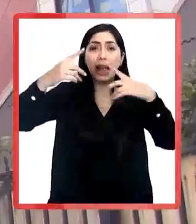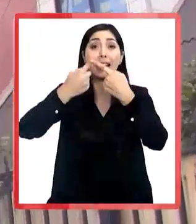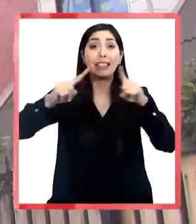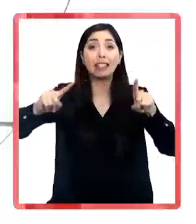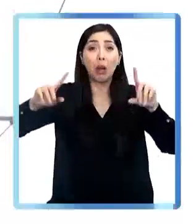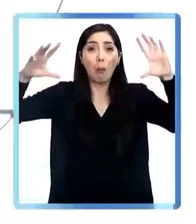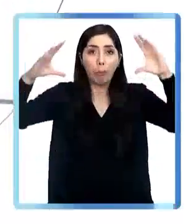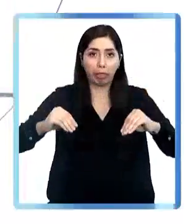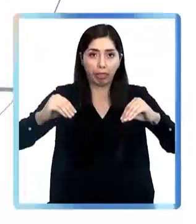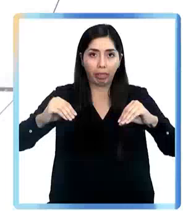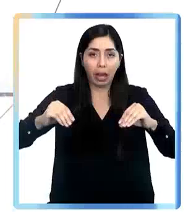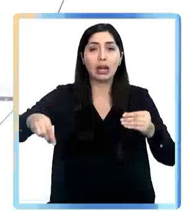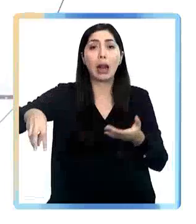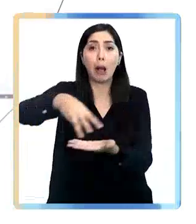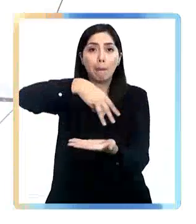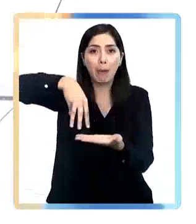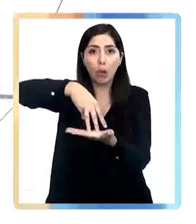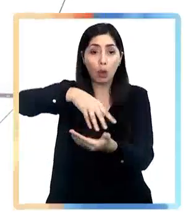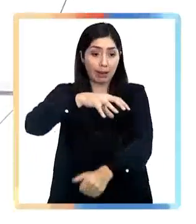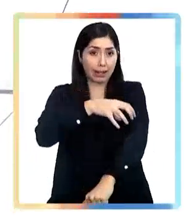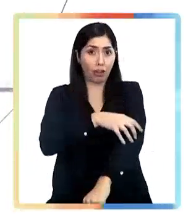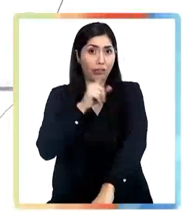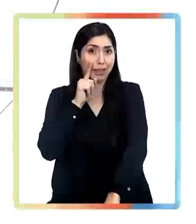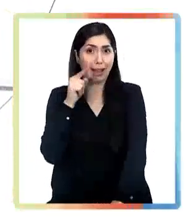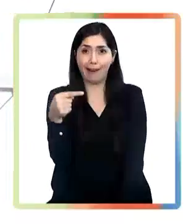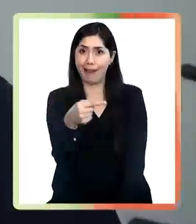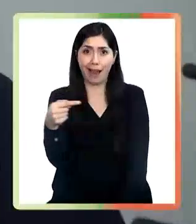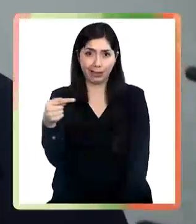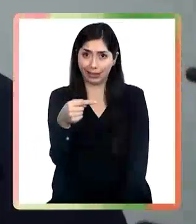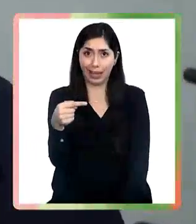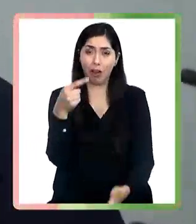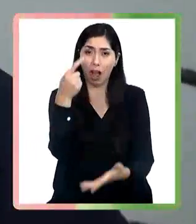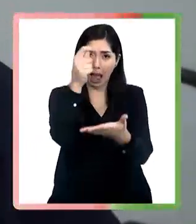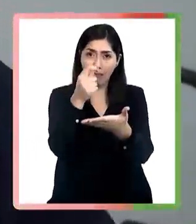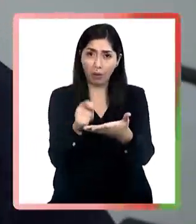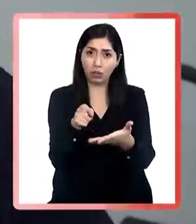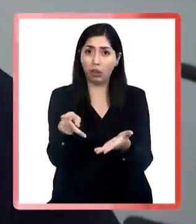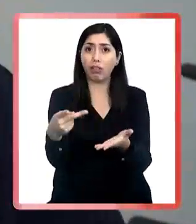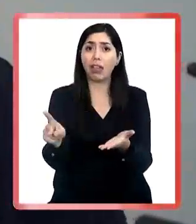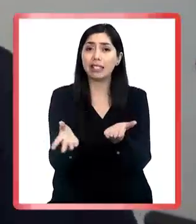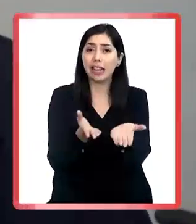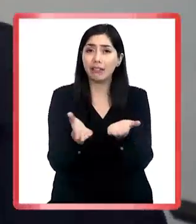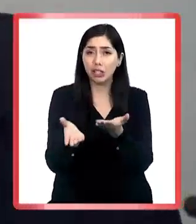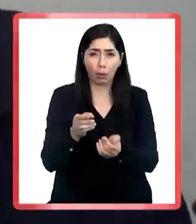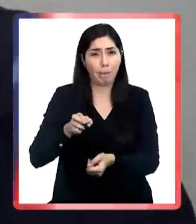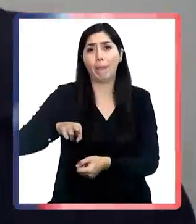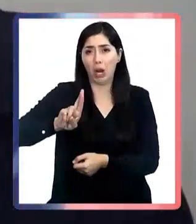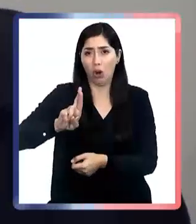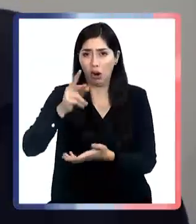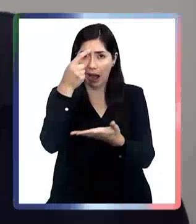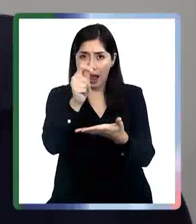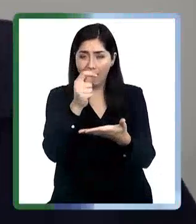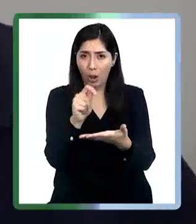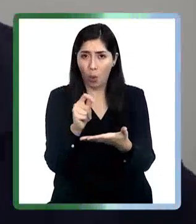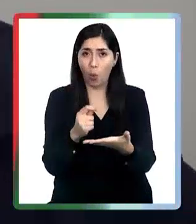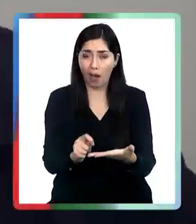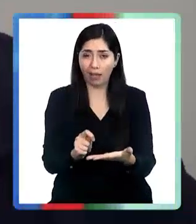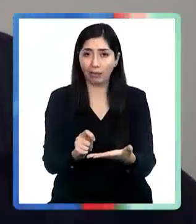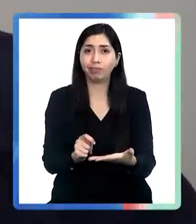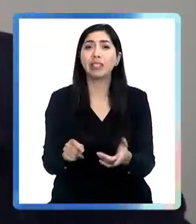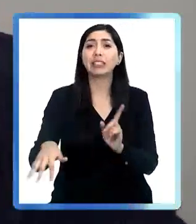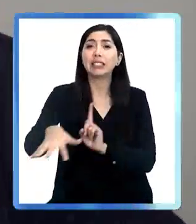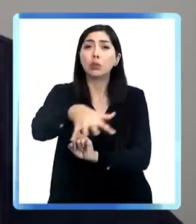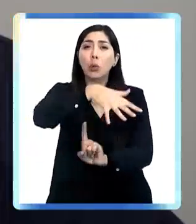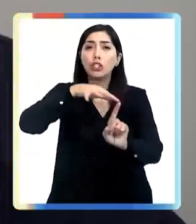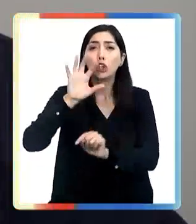histórico en el Maule. La región tiene índices negativos en cuanto a los servicios, siendo una de las peores evaluadas. Respecto a las condiciones